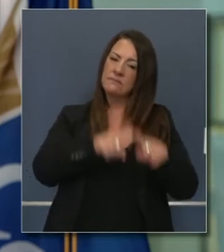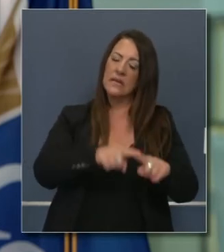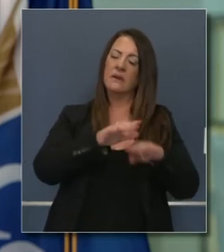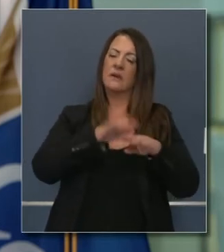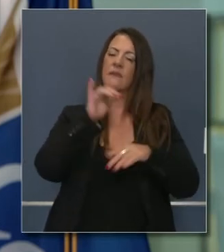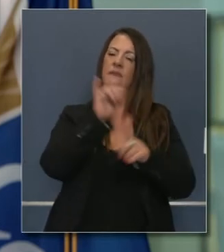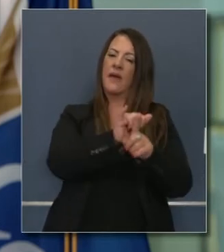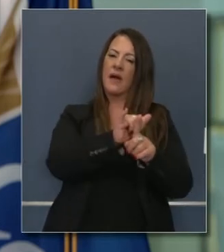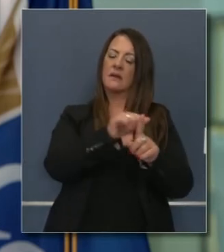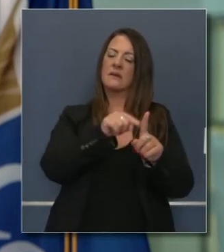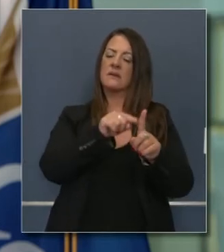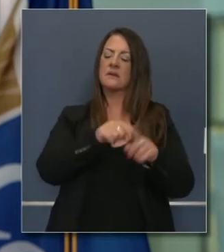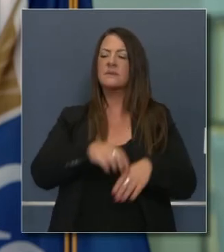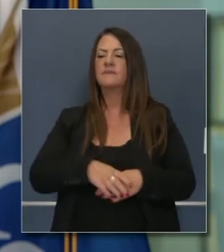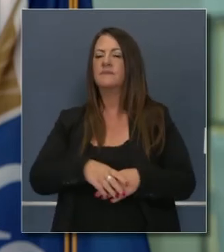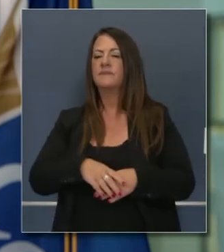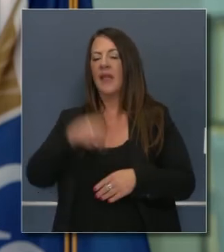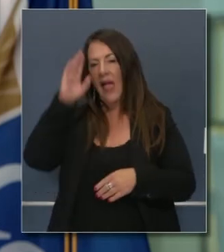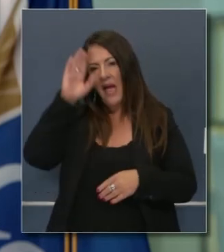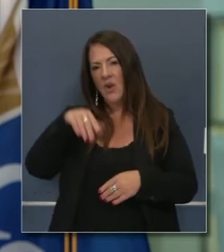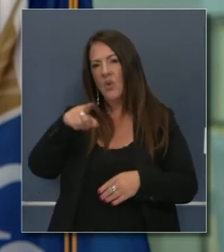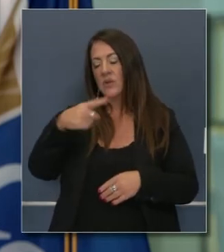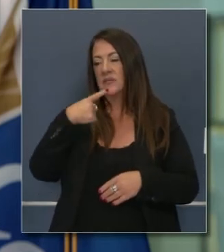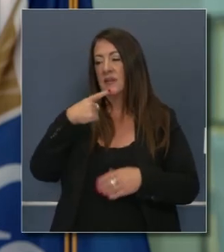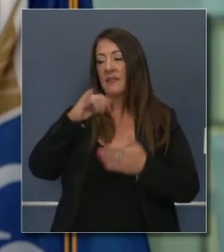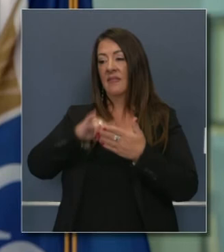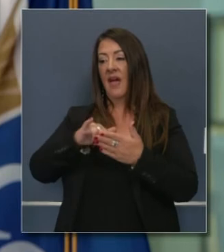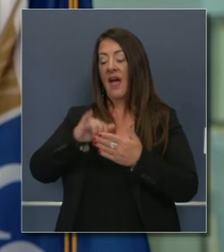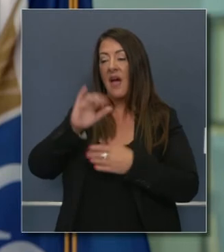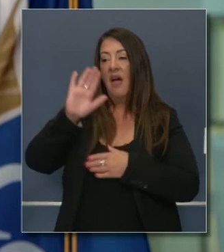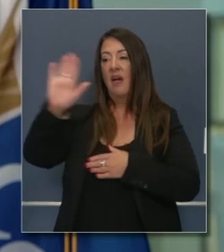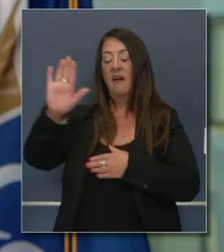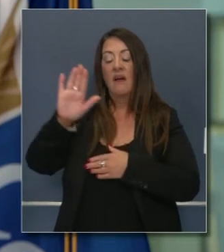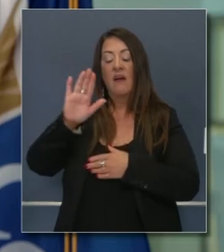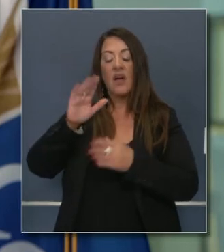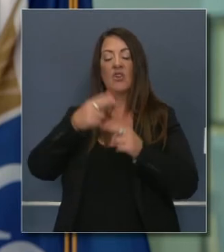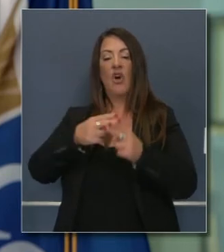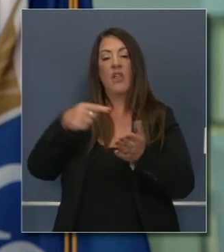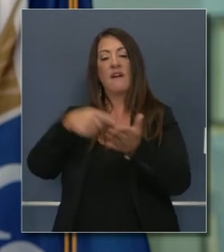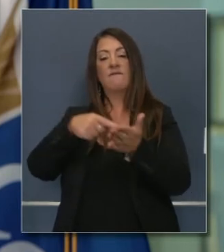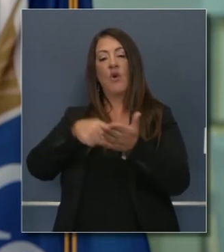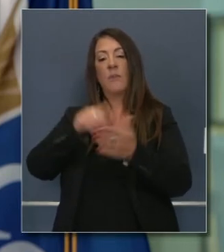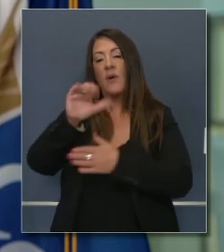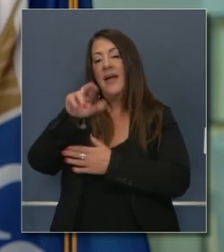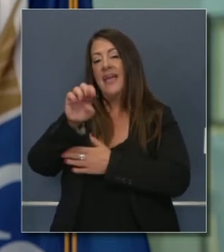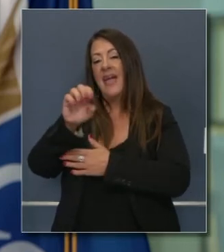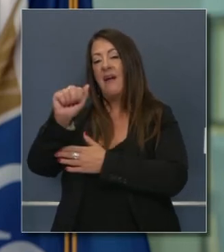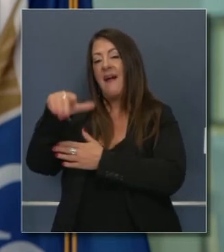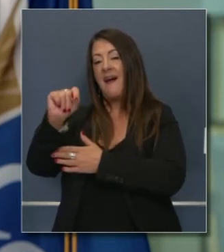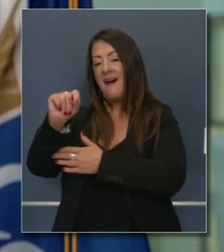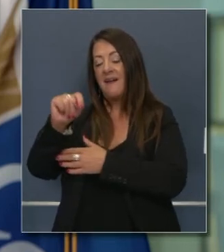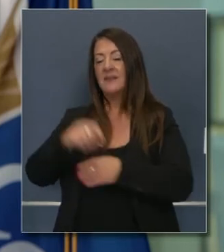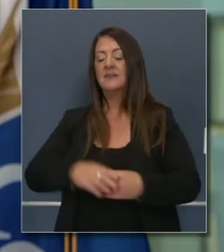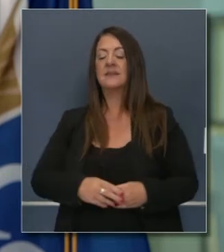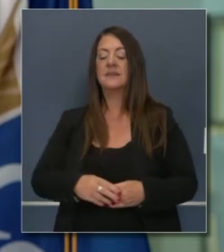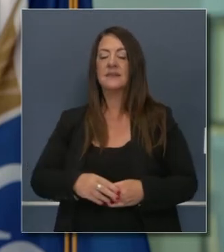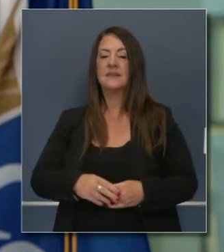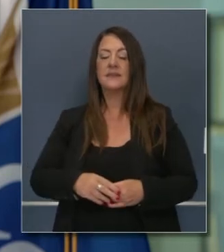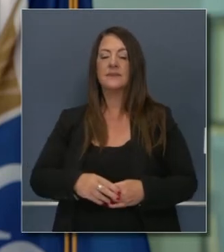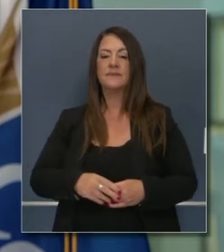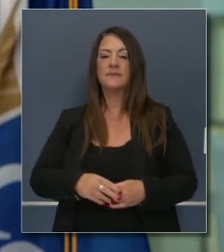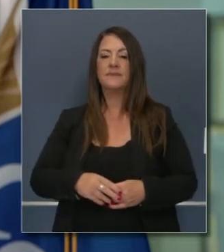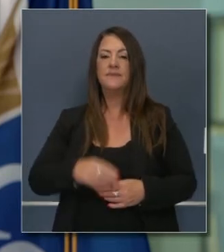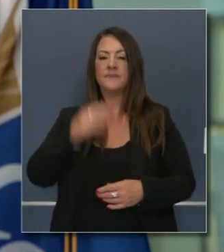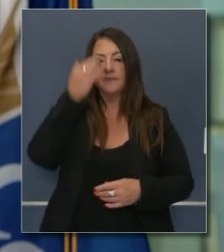lidiando en eso y le agradezco que usted hable de la defensa del Affordable Care Act estamos